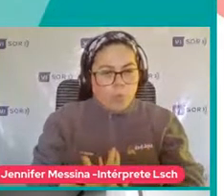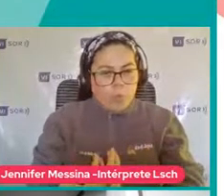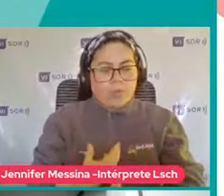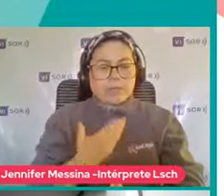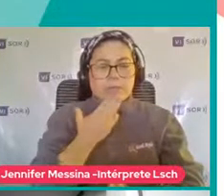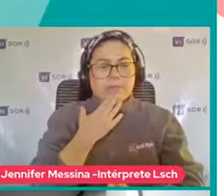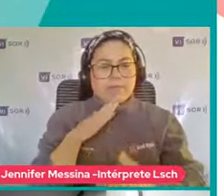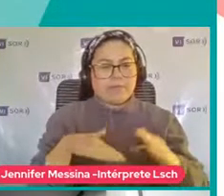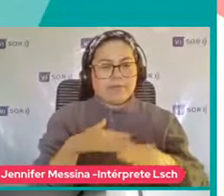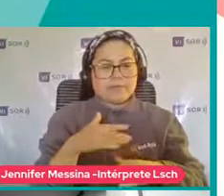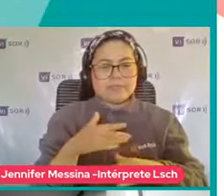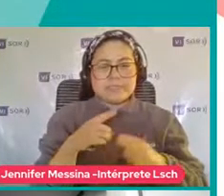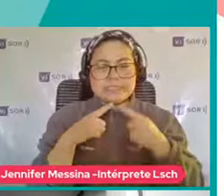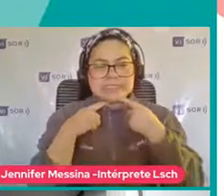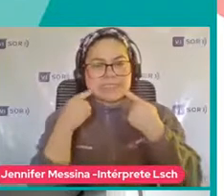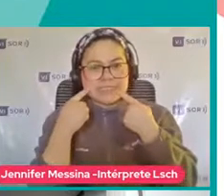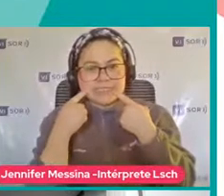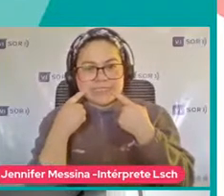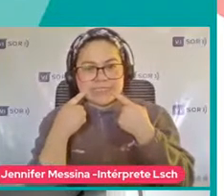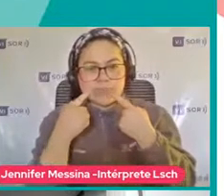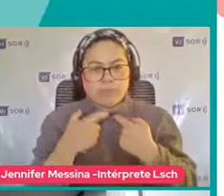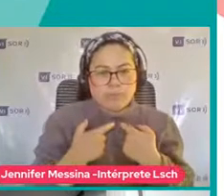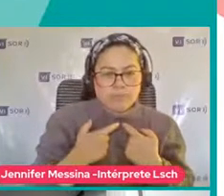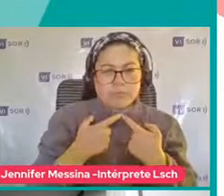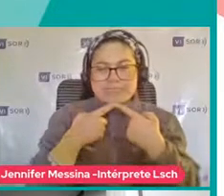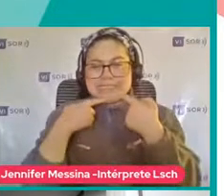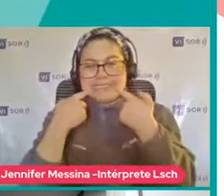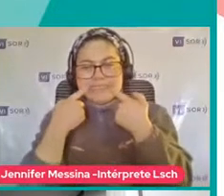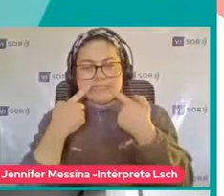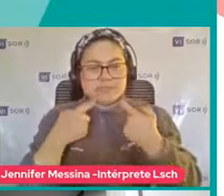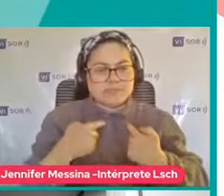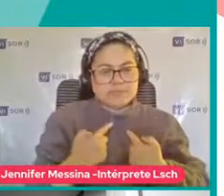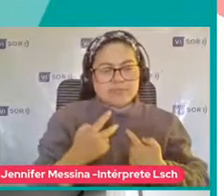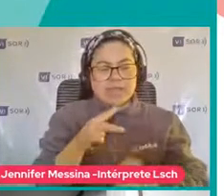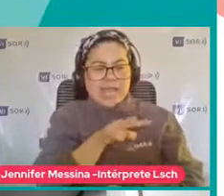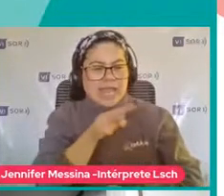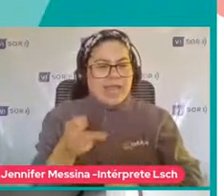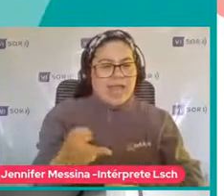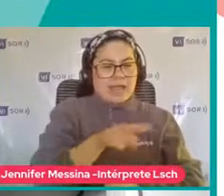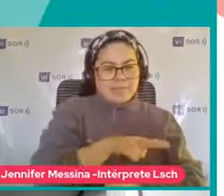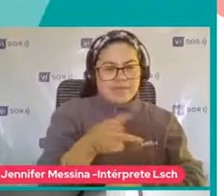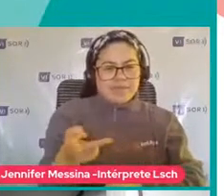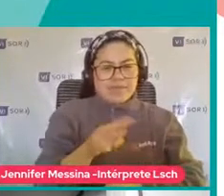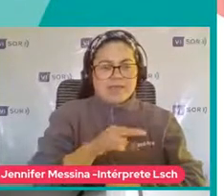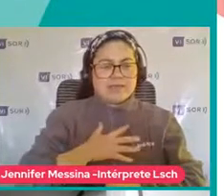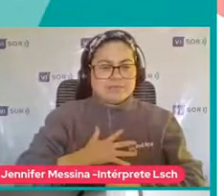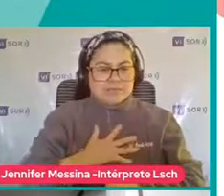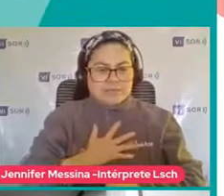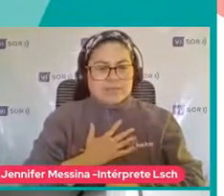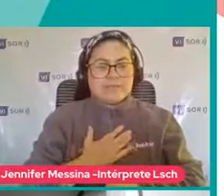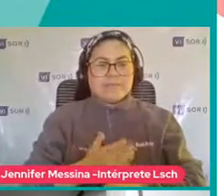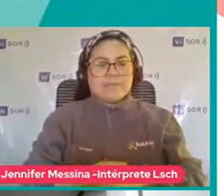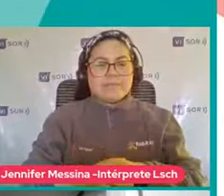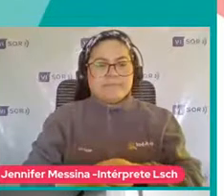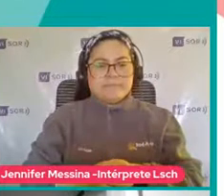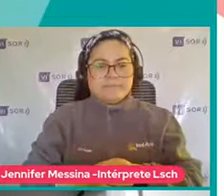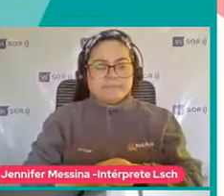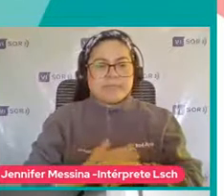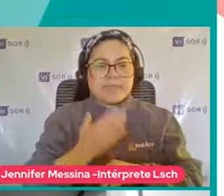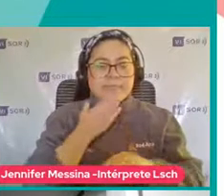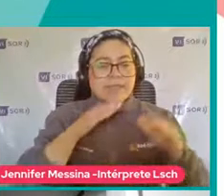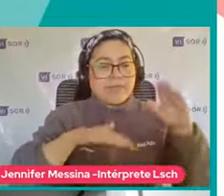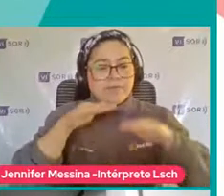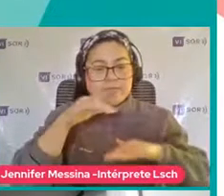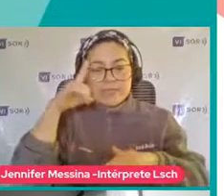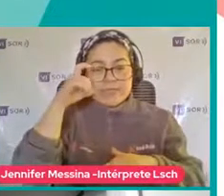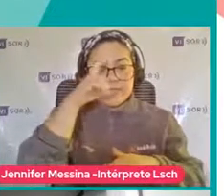Hay alternancia En las emociones Y Son opuestas A responder A las dificultades Por